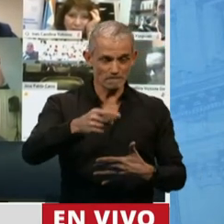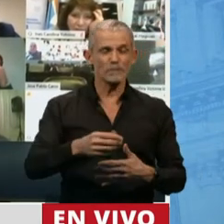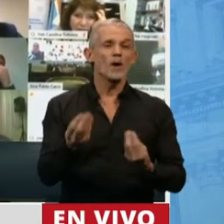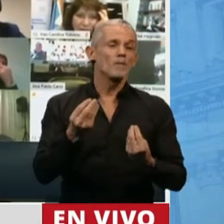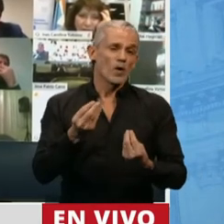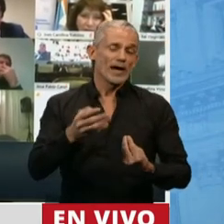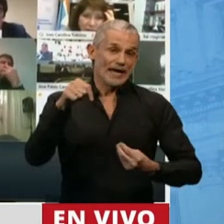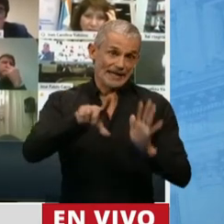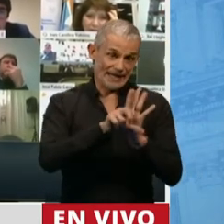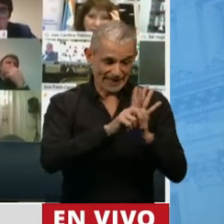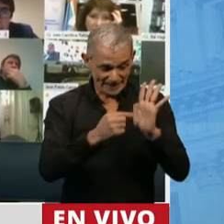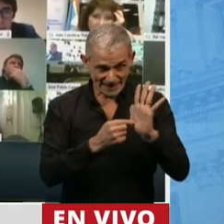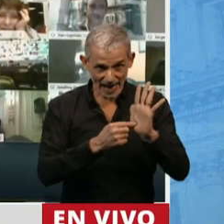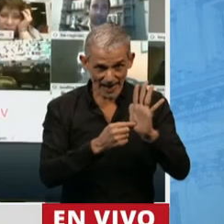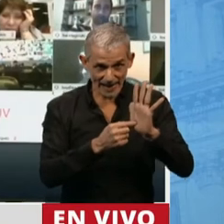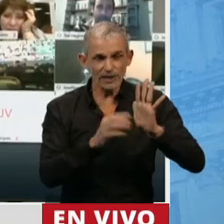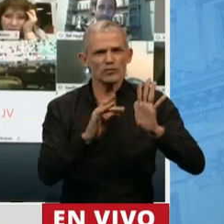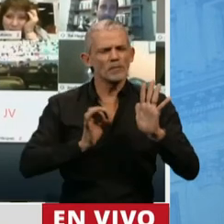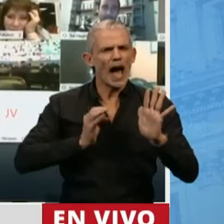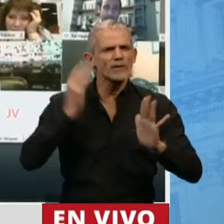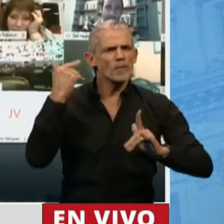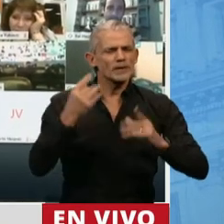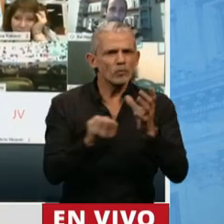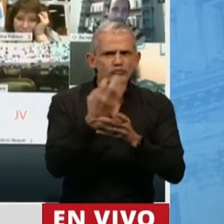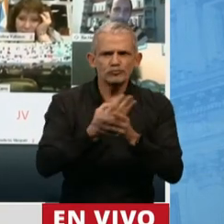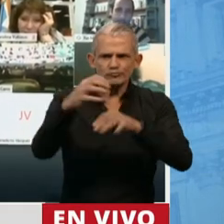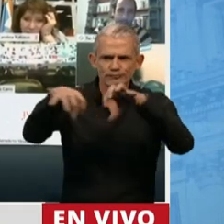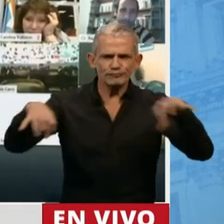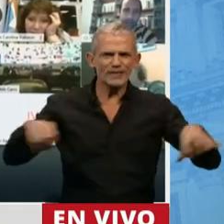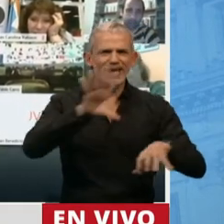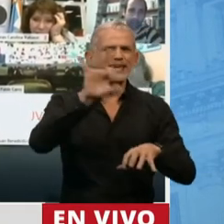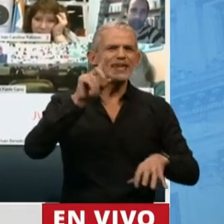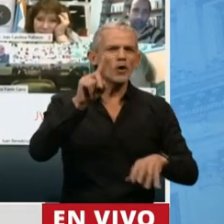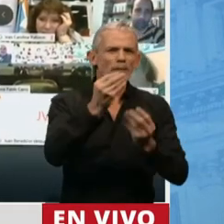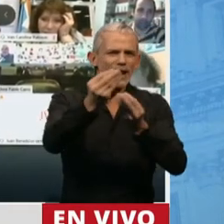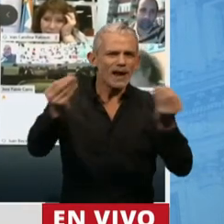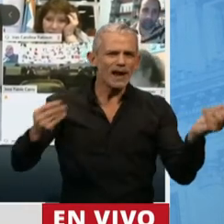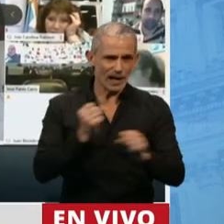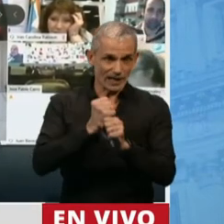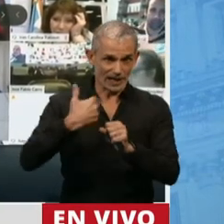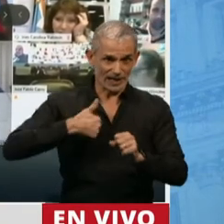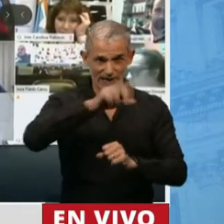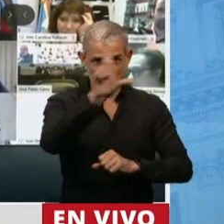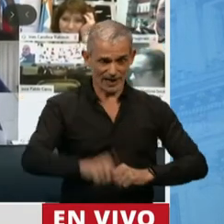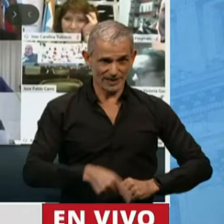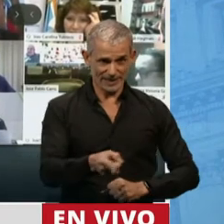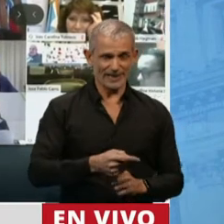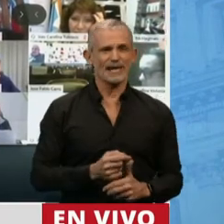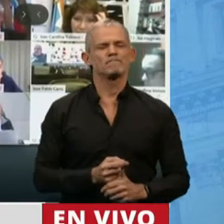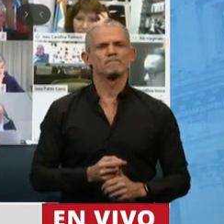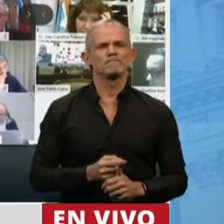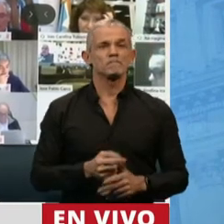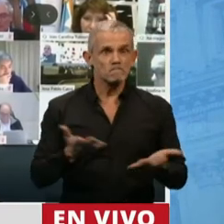través de esta ley solamente el año pasado se crearon 500.000 puestos de trabajo en todo el país. Sí,